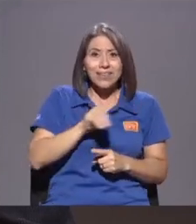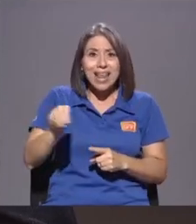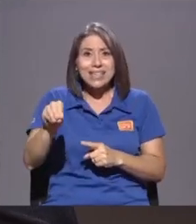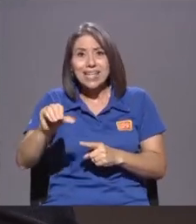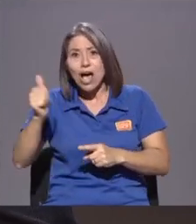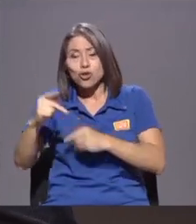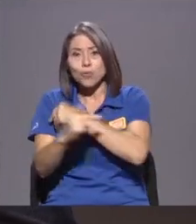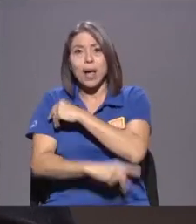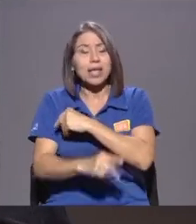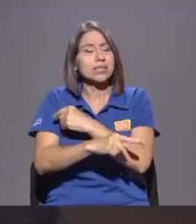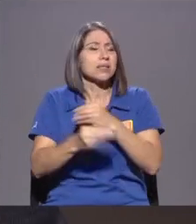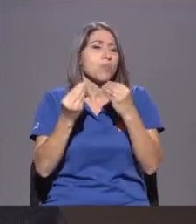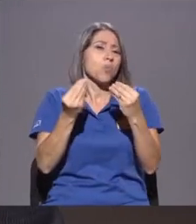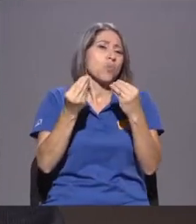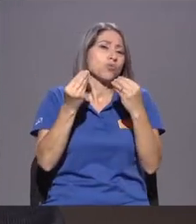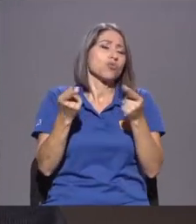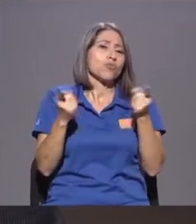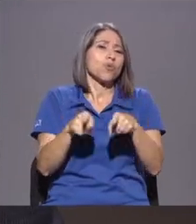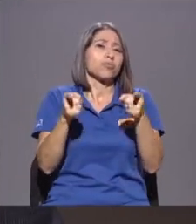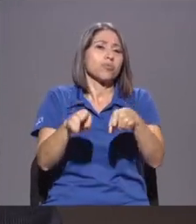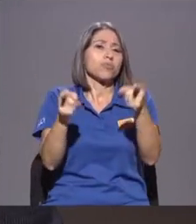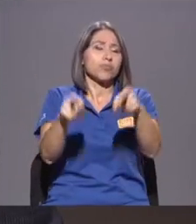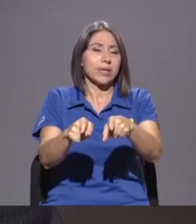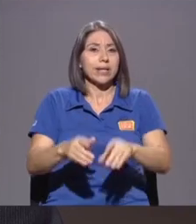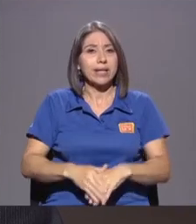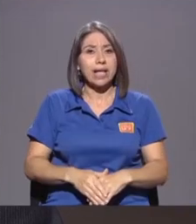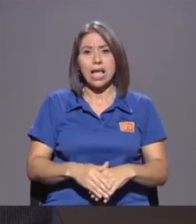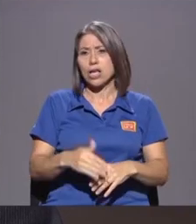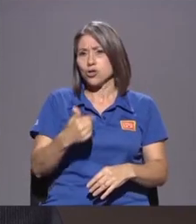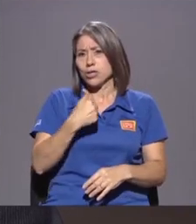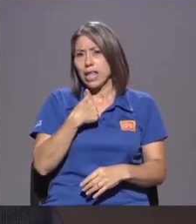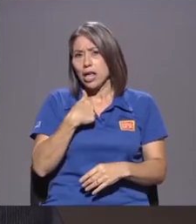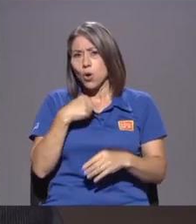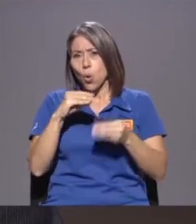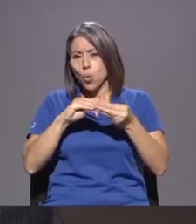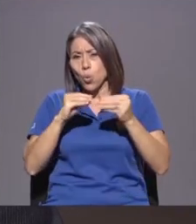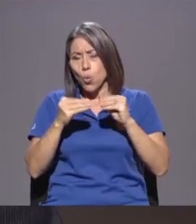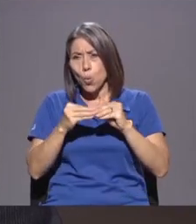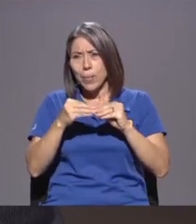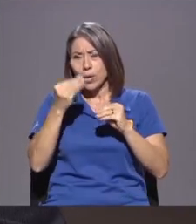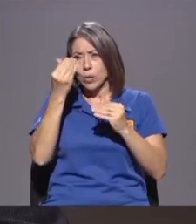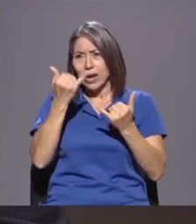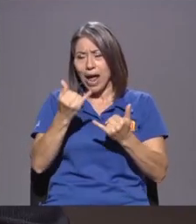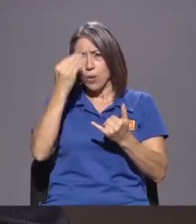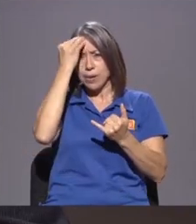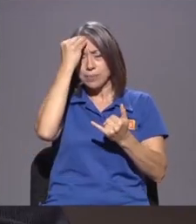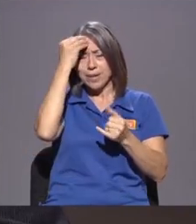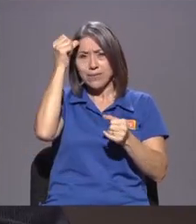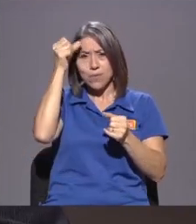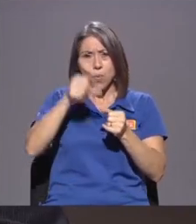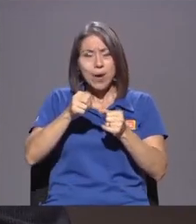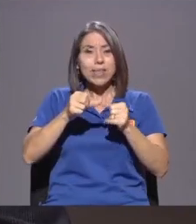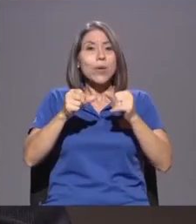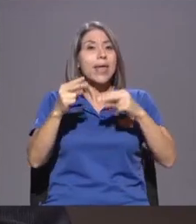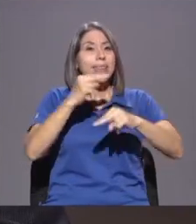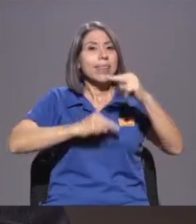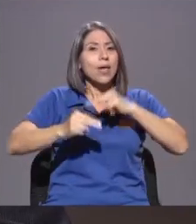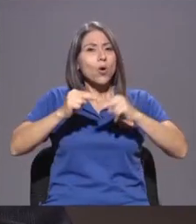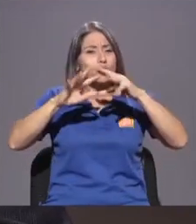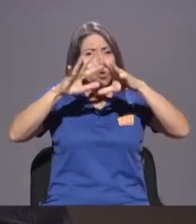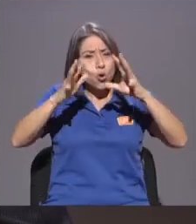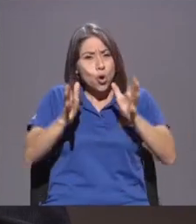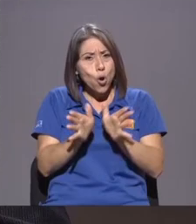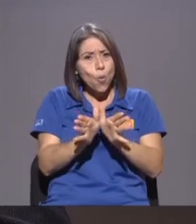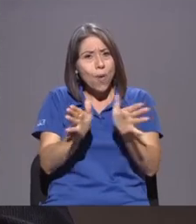La Cifra Que Tengo En Mi Mente Es Que El Negocio Global Genera